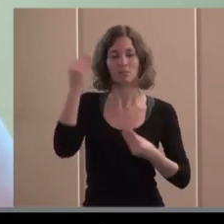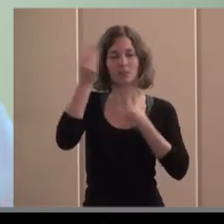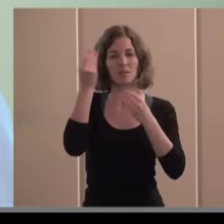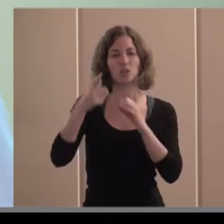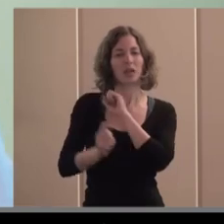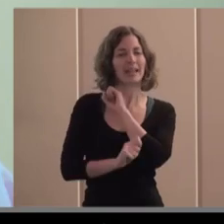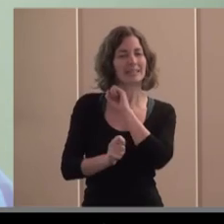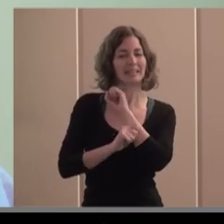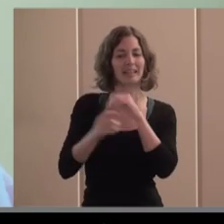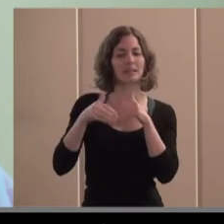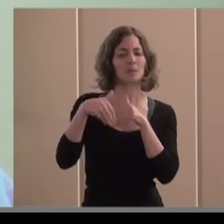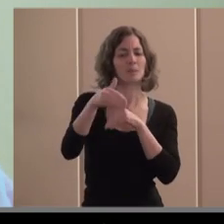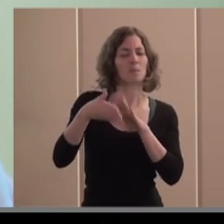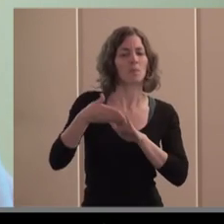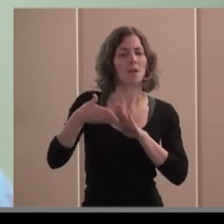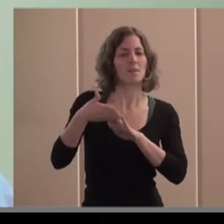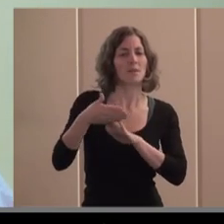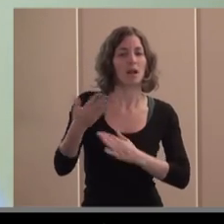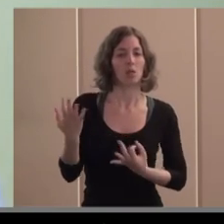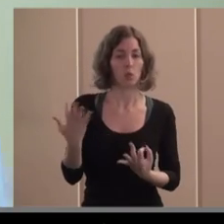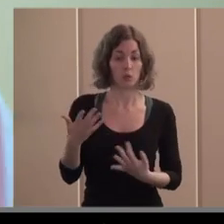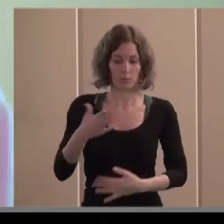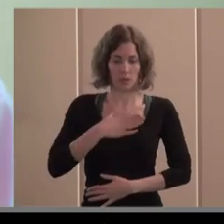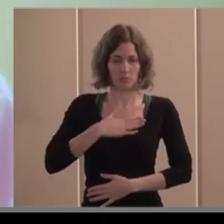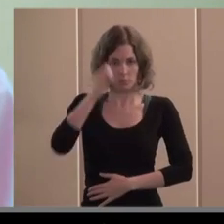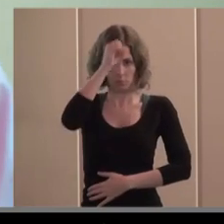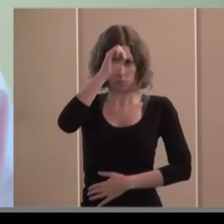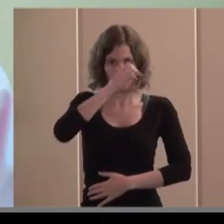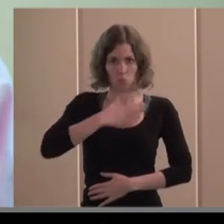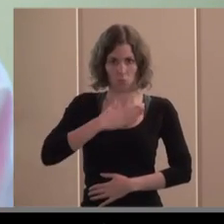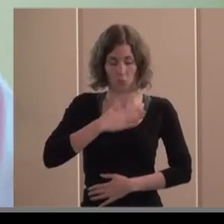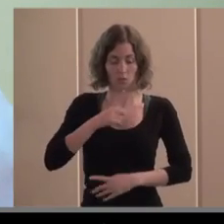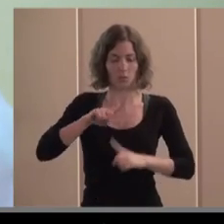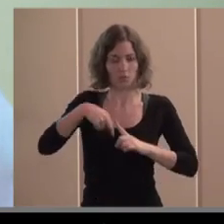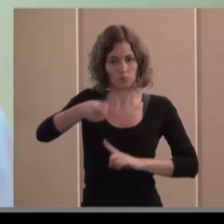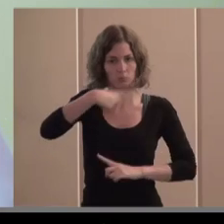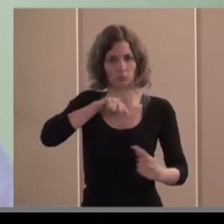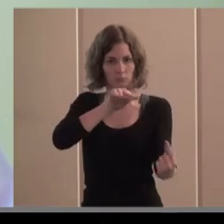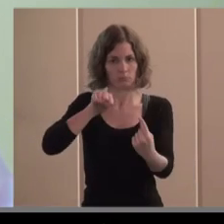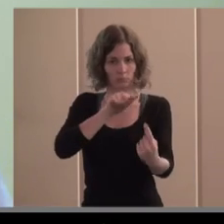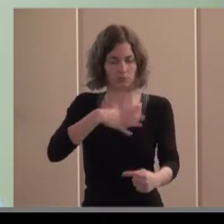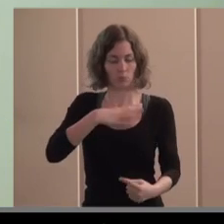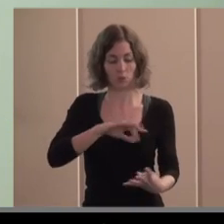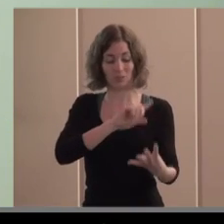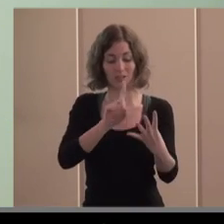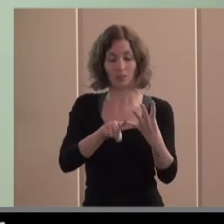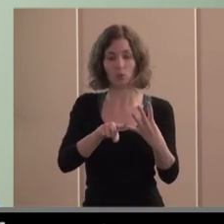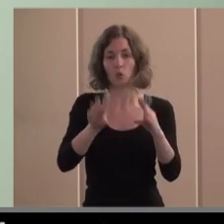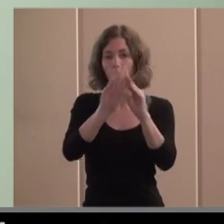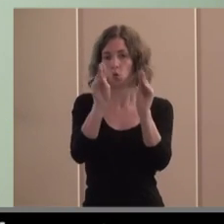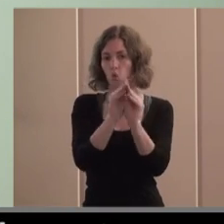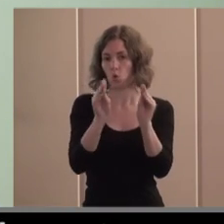que es un poco hacia donde va la cosa según mi punto de vista y luego las podemos debatir y finalmente la conclusión